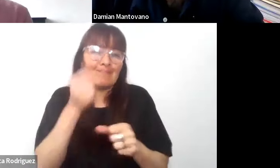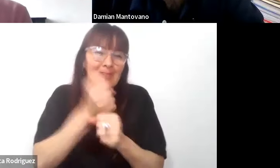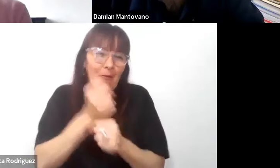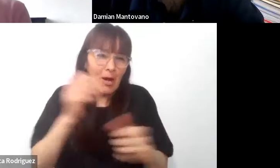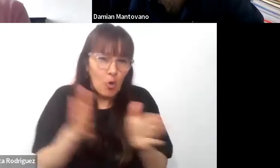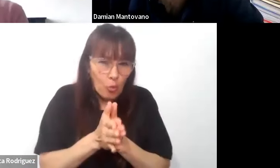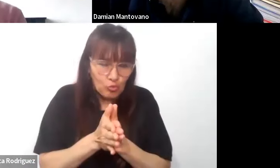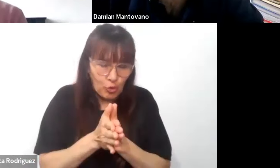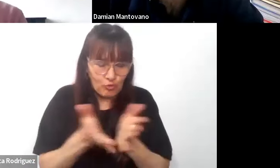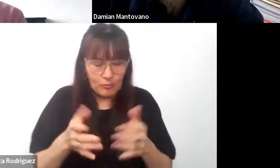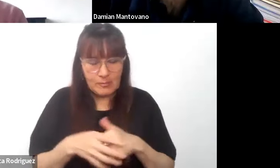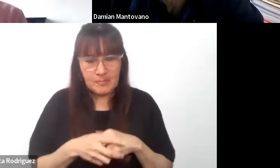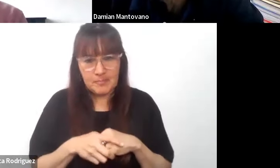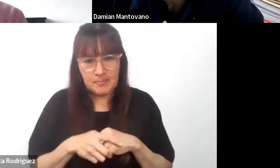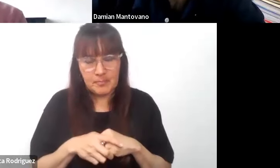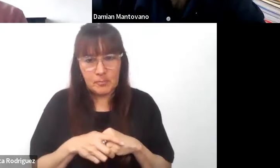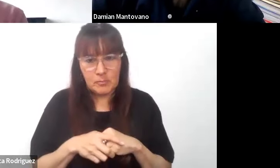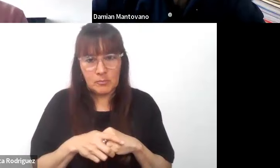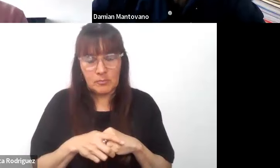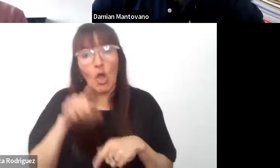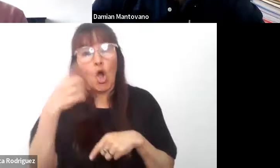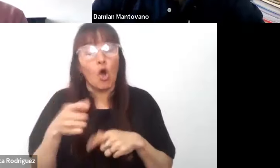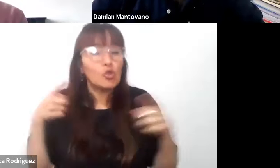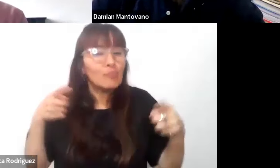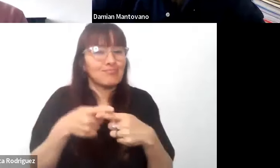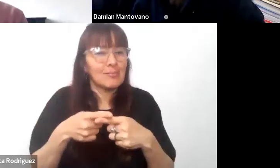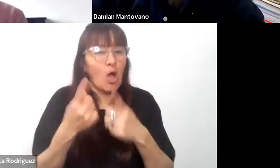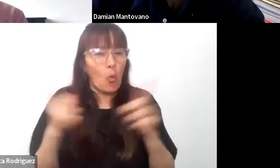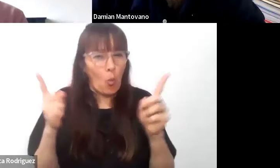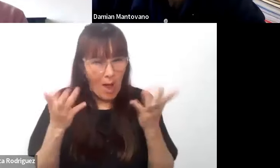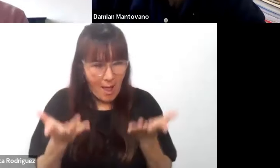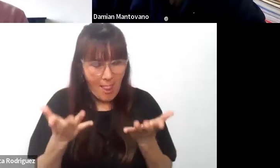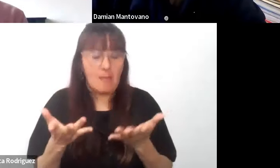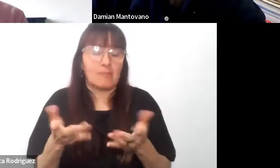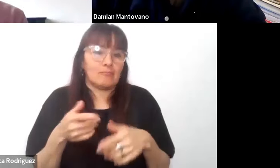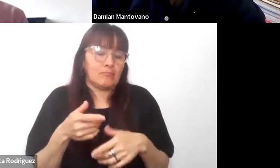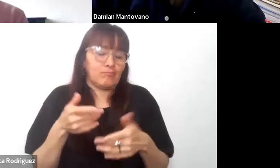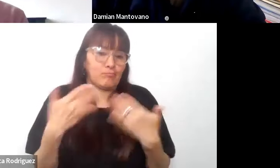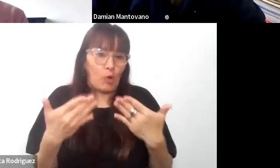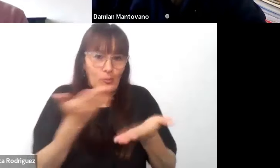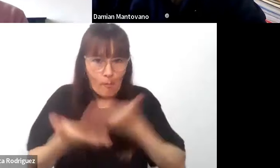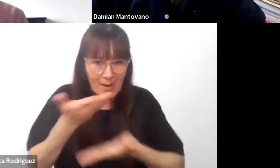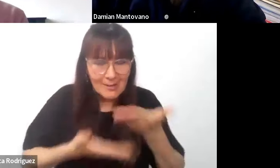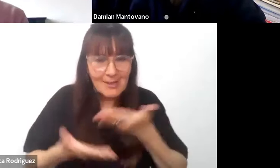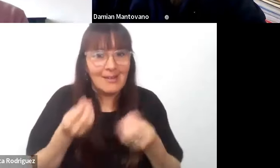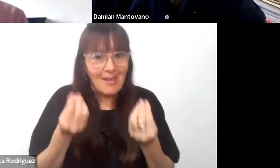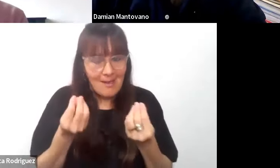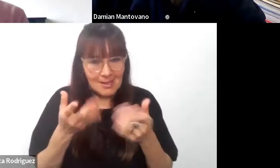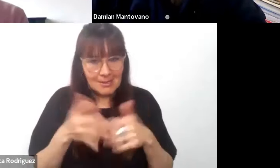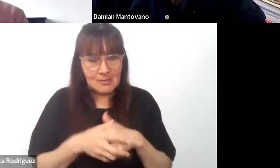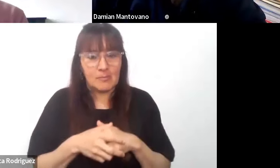de los estudiantes otro de los desafíos que quizás podemos compartir tiene que ver con poder